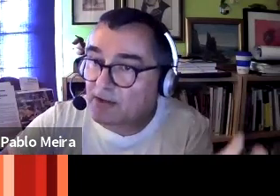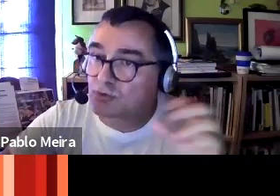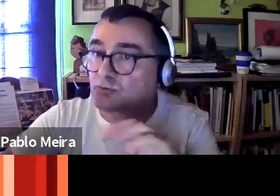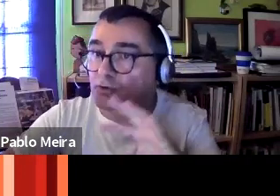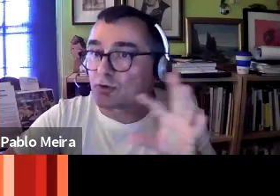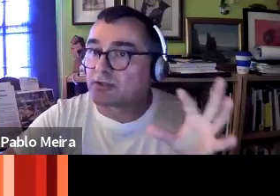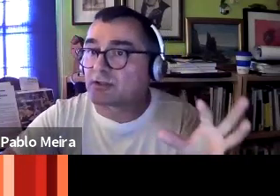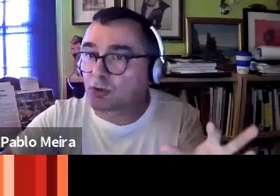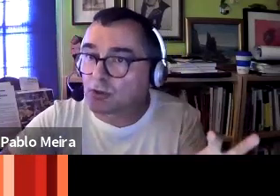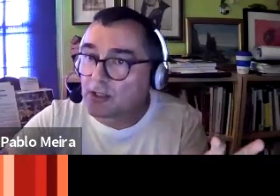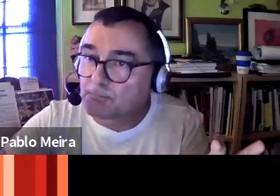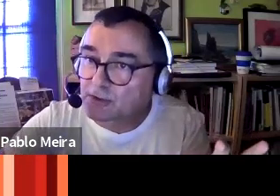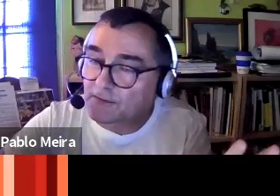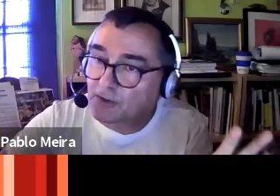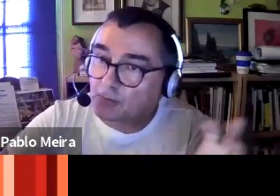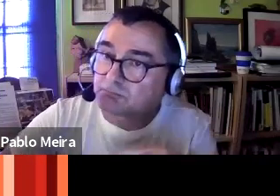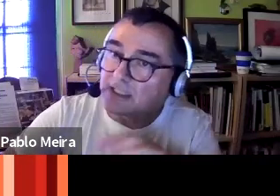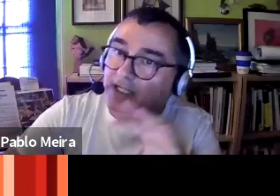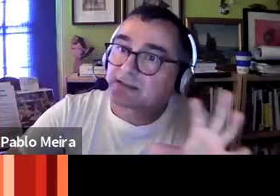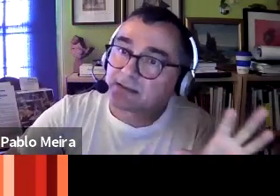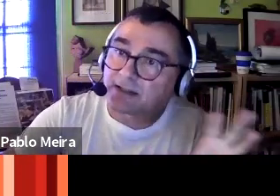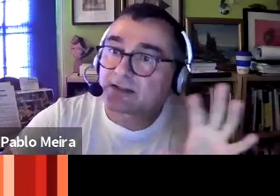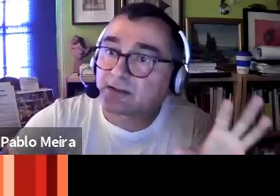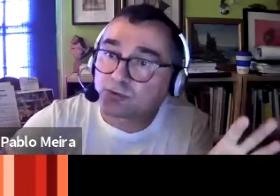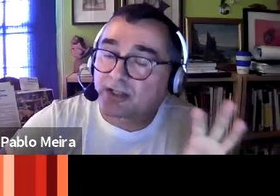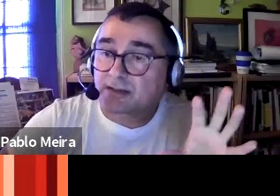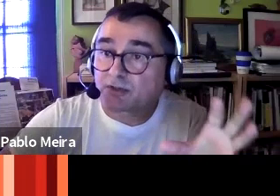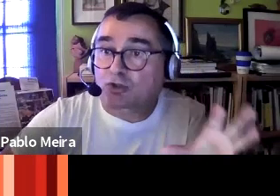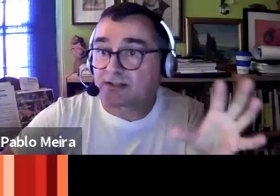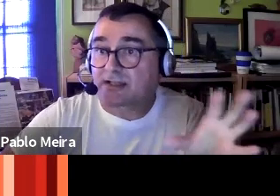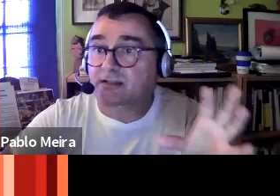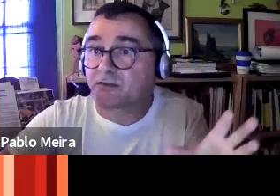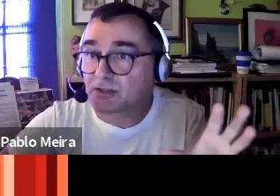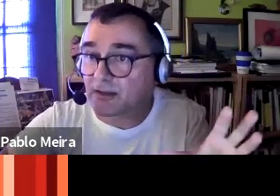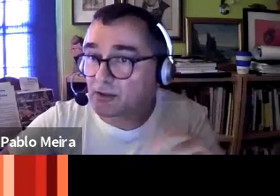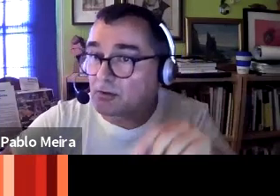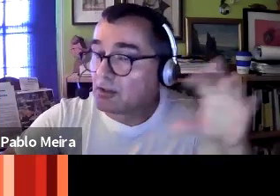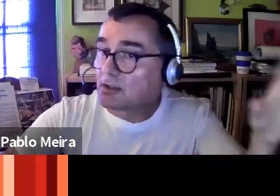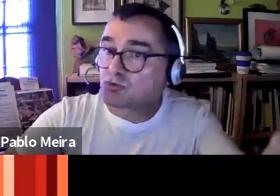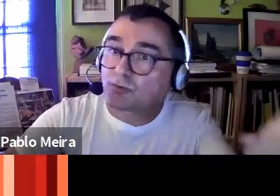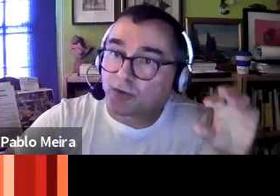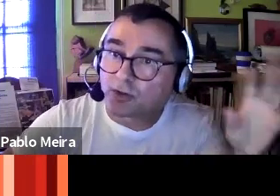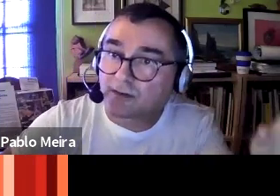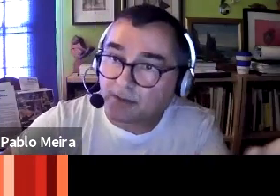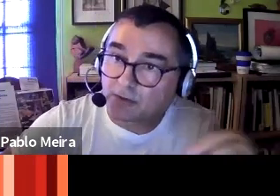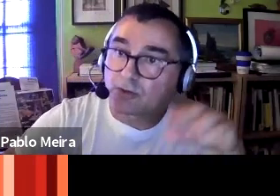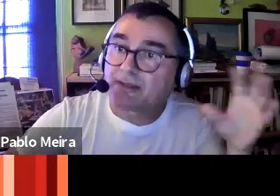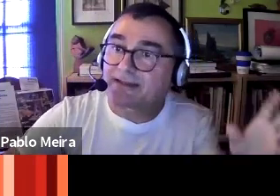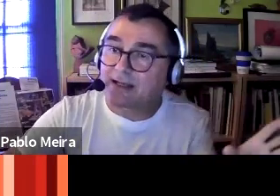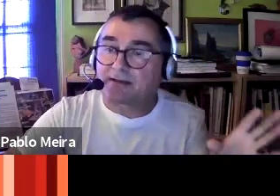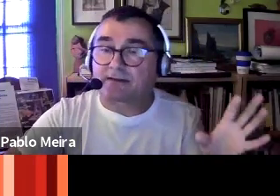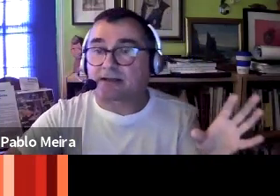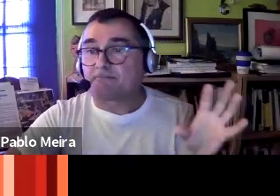intereses privados, sobre todo del sector petrolífero, de las grandes industrias emisoras de gases de efecto invernadero, de construcción, el